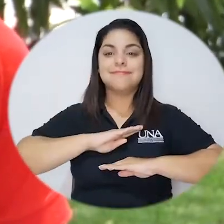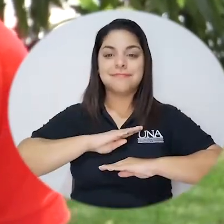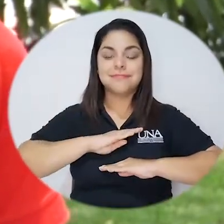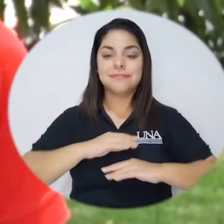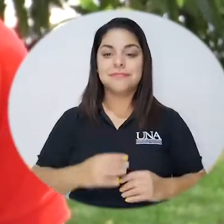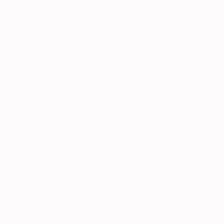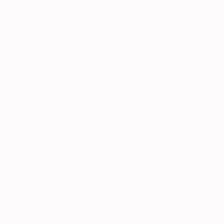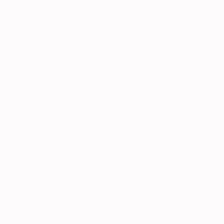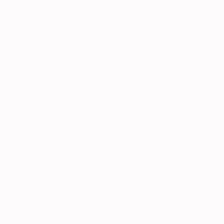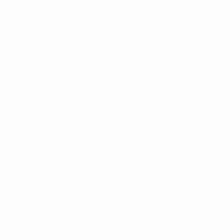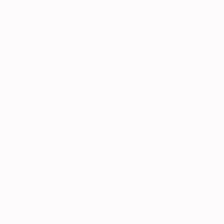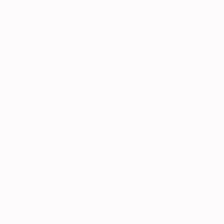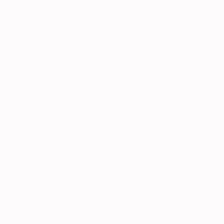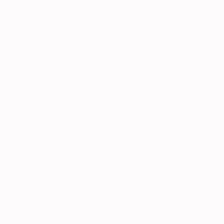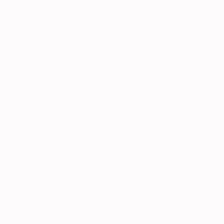satisfechos.